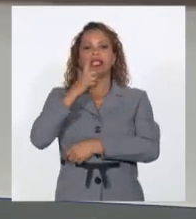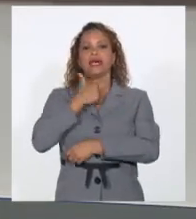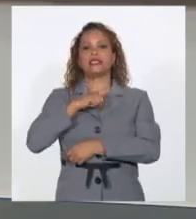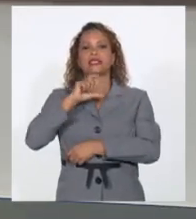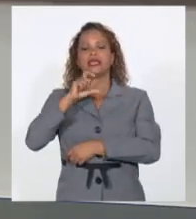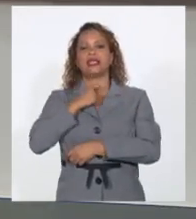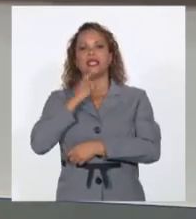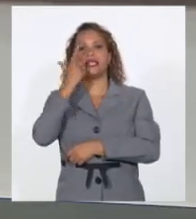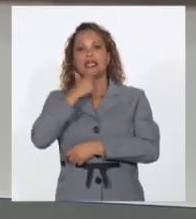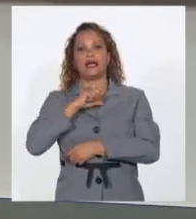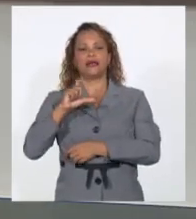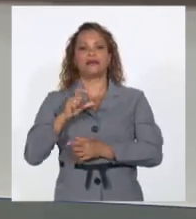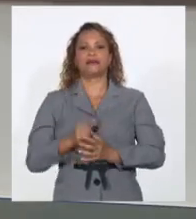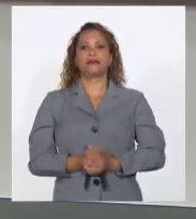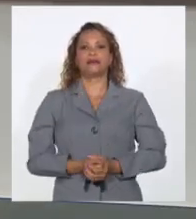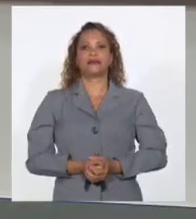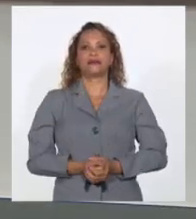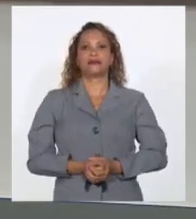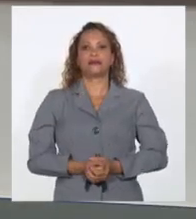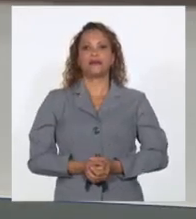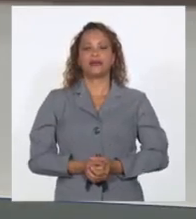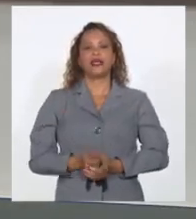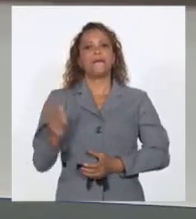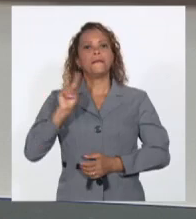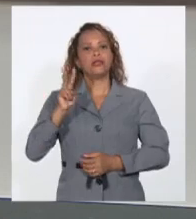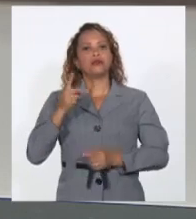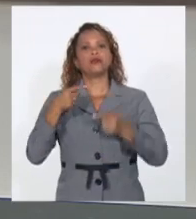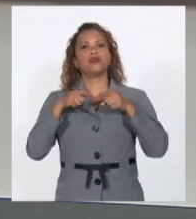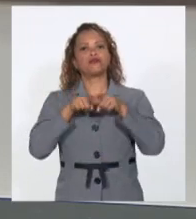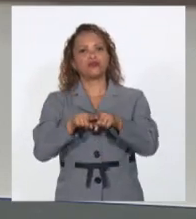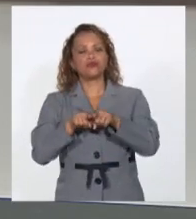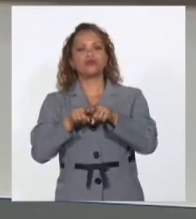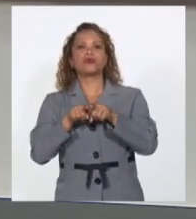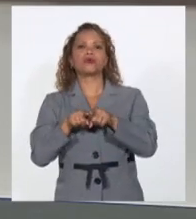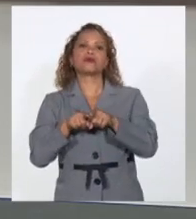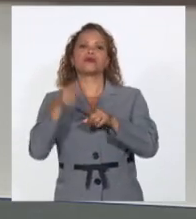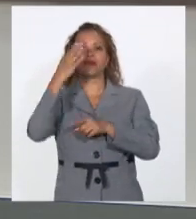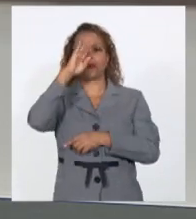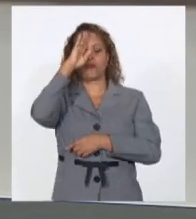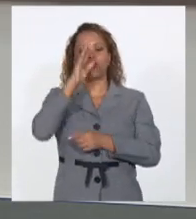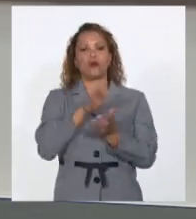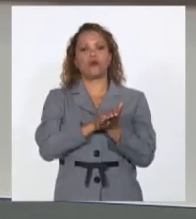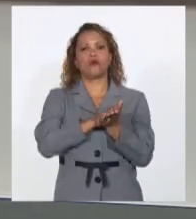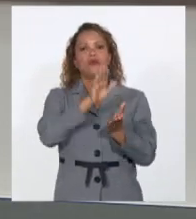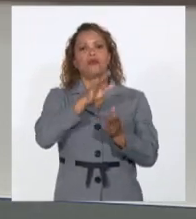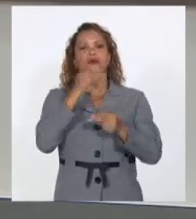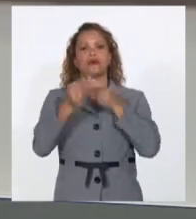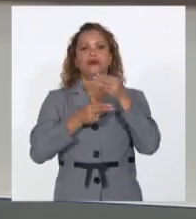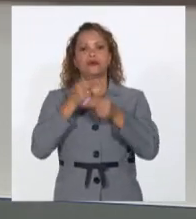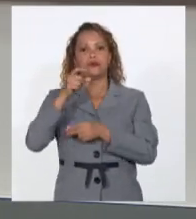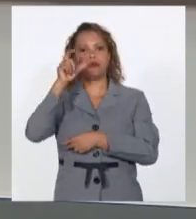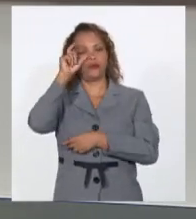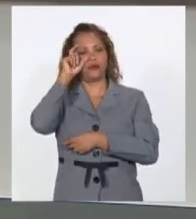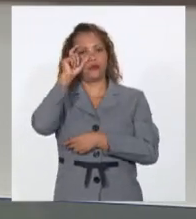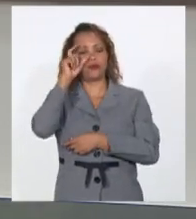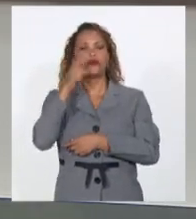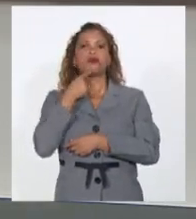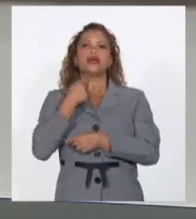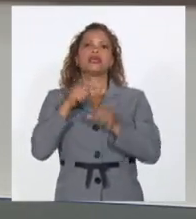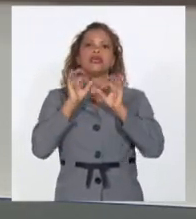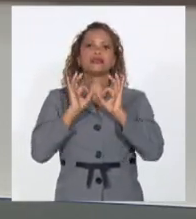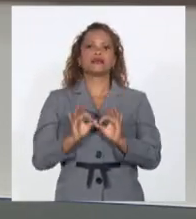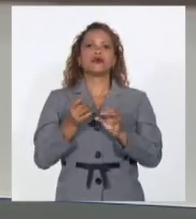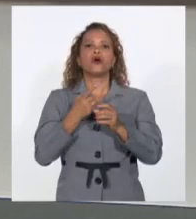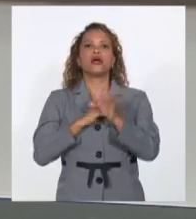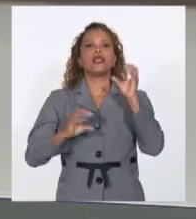diplomático bolivariano. Venezuela se une de igual manera al compromiso realizado por el canciller cubano de estar en la cumbre con